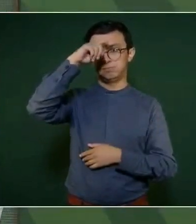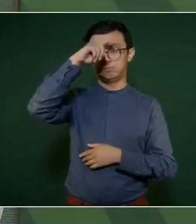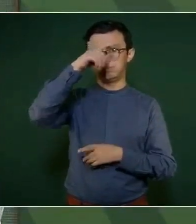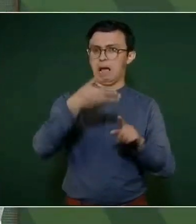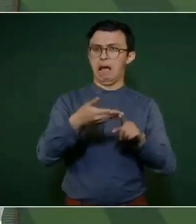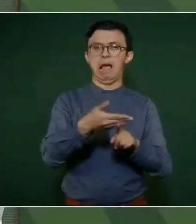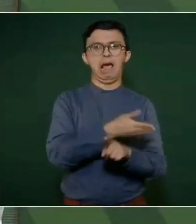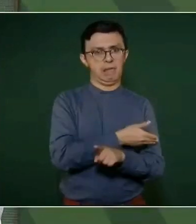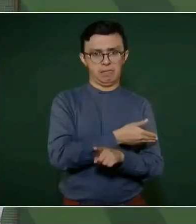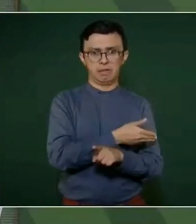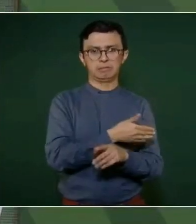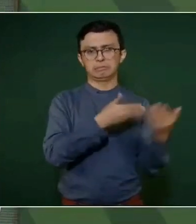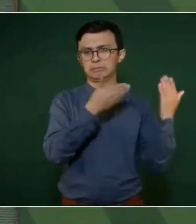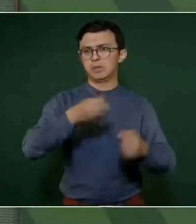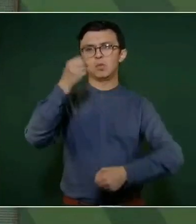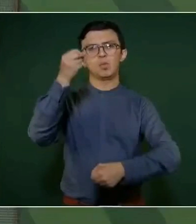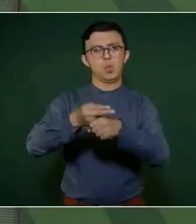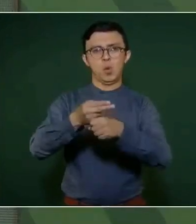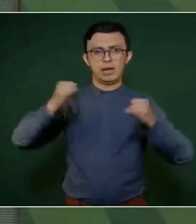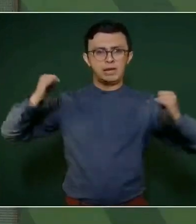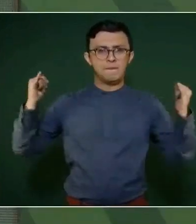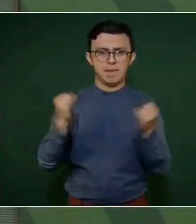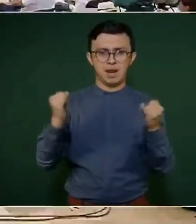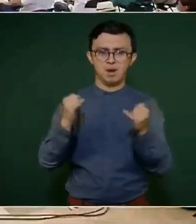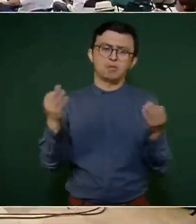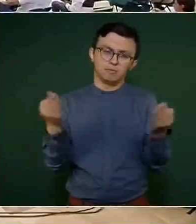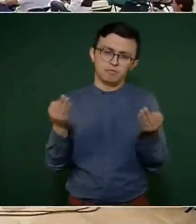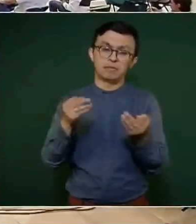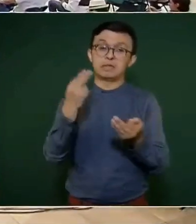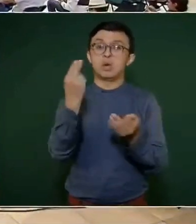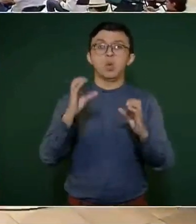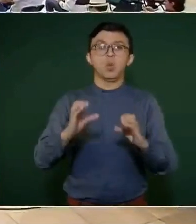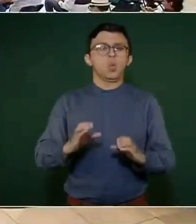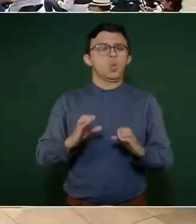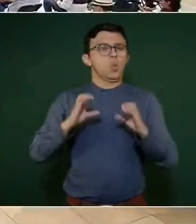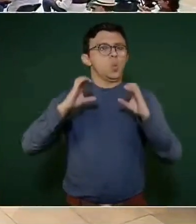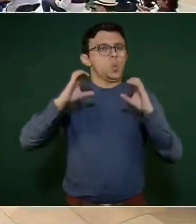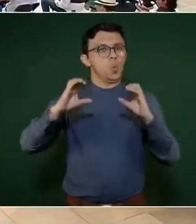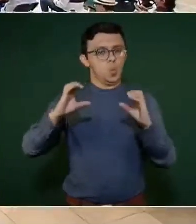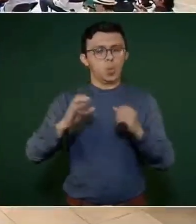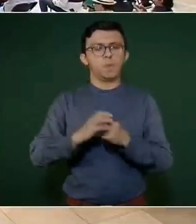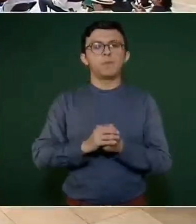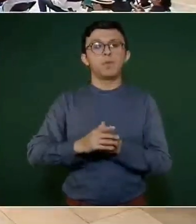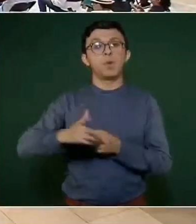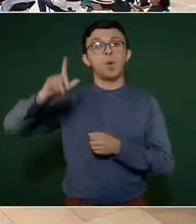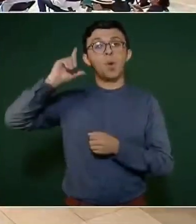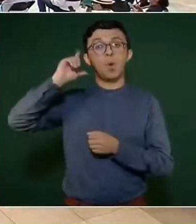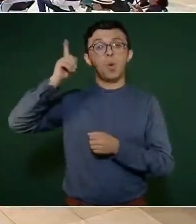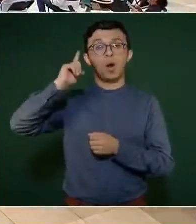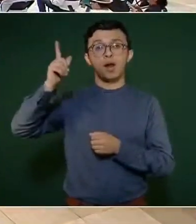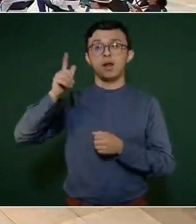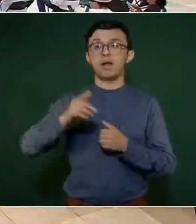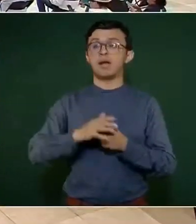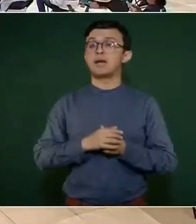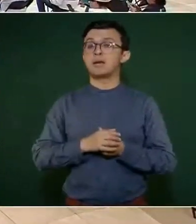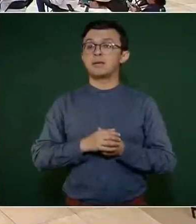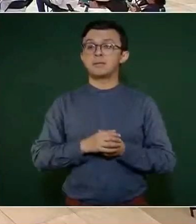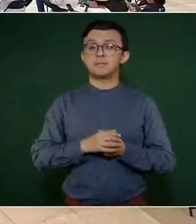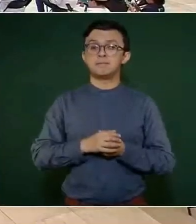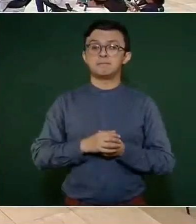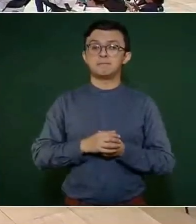en el invierno, hay que cuidarse bastante. Ojalá y esté ya…